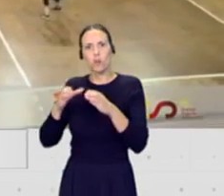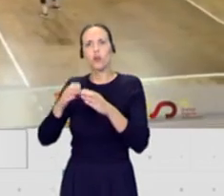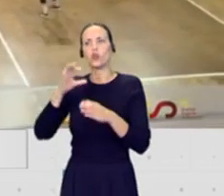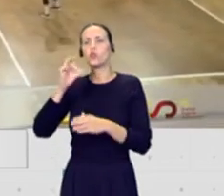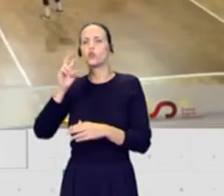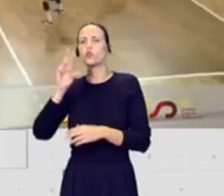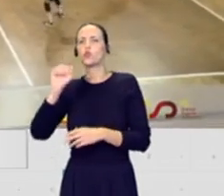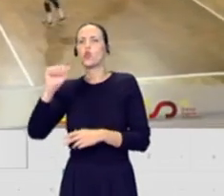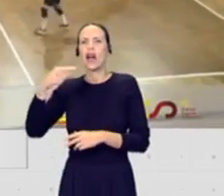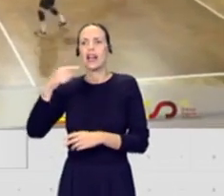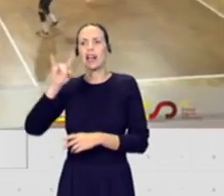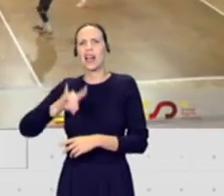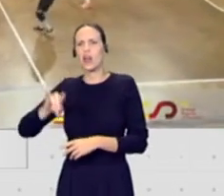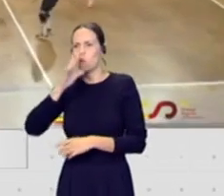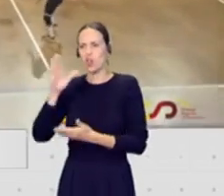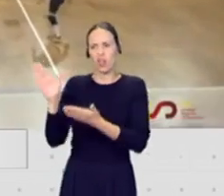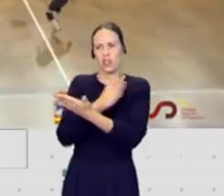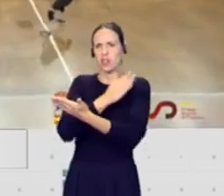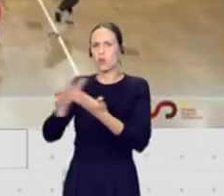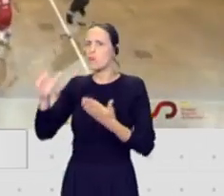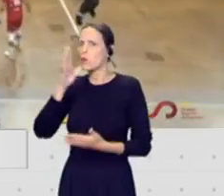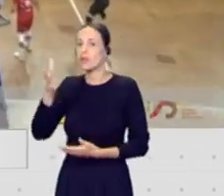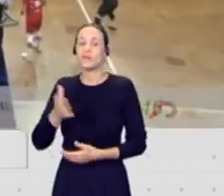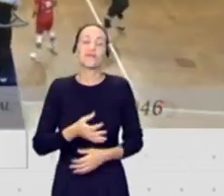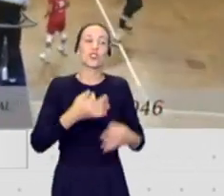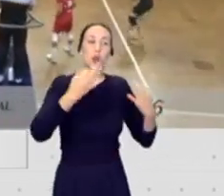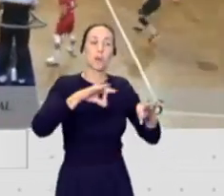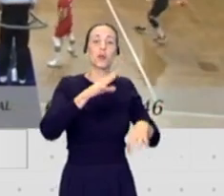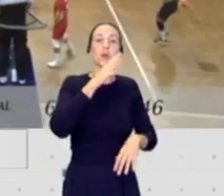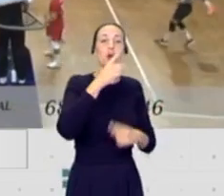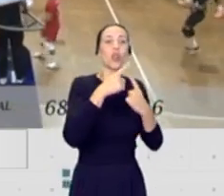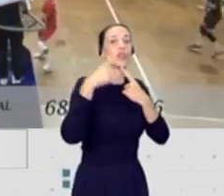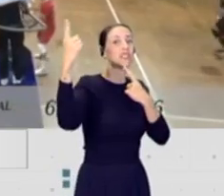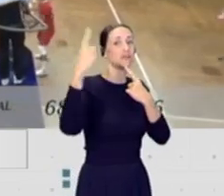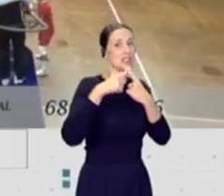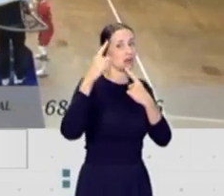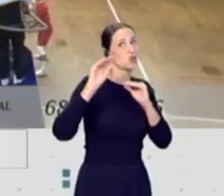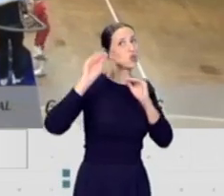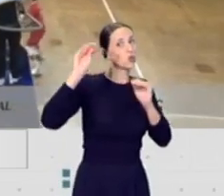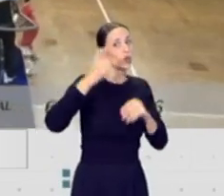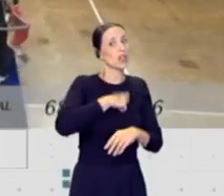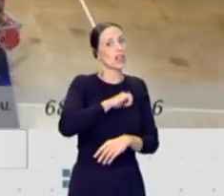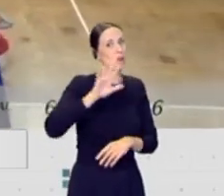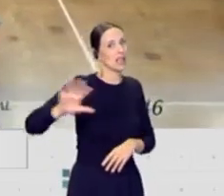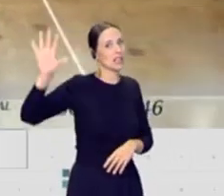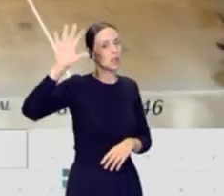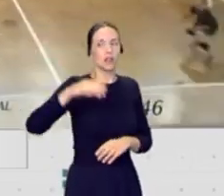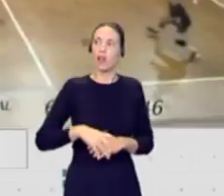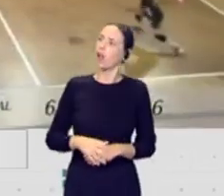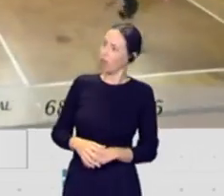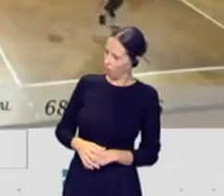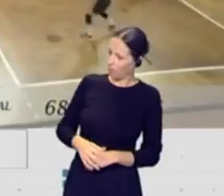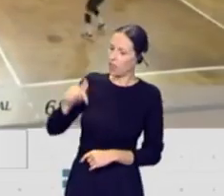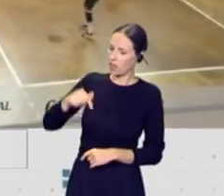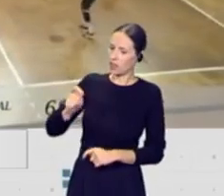en esta categoría? Normalmente lo suelen hacer un poco por los desplazamientos de los equipos de la península. Entonces, para quien no... ¿Y se lo pone más difícil a los